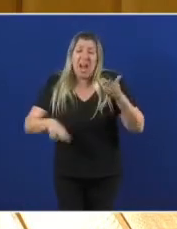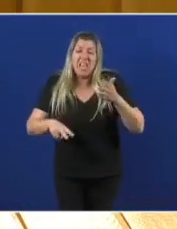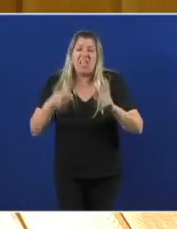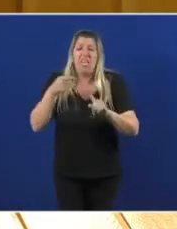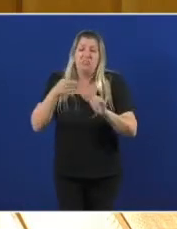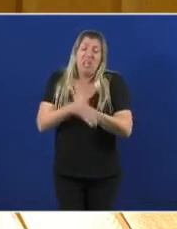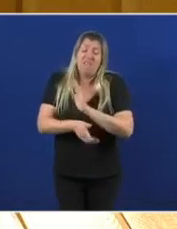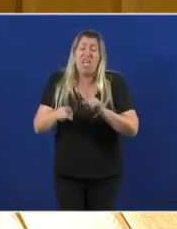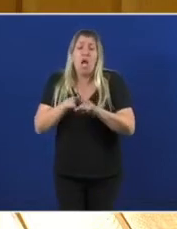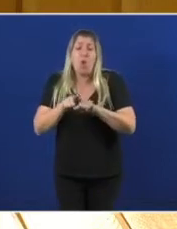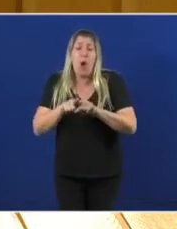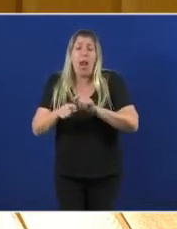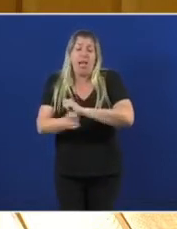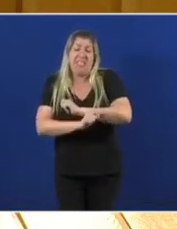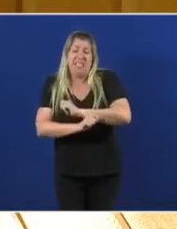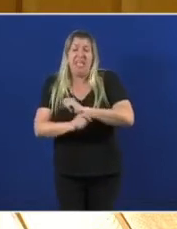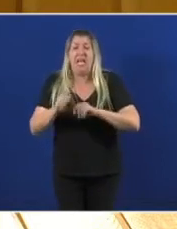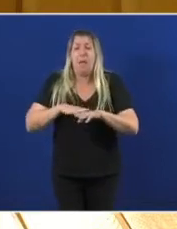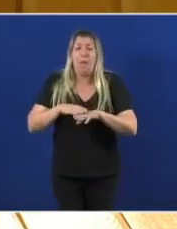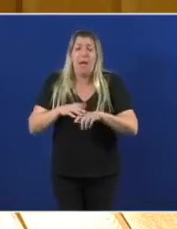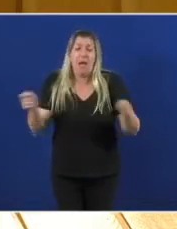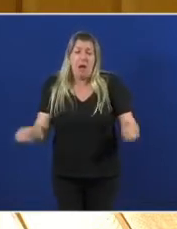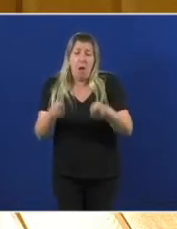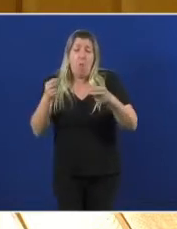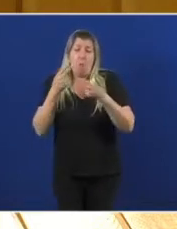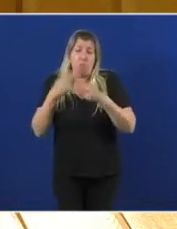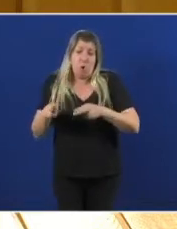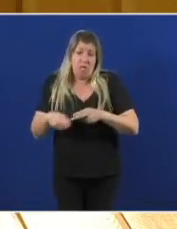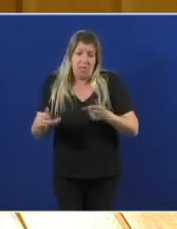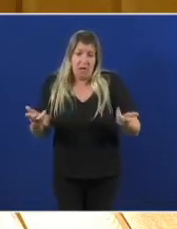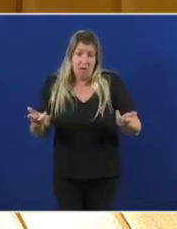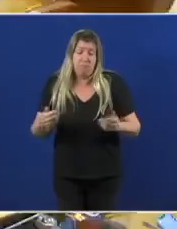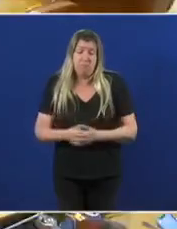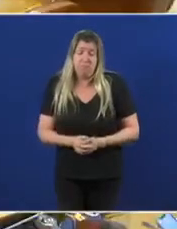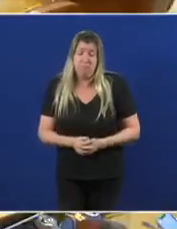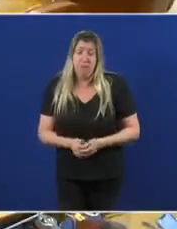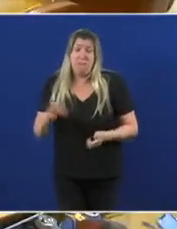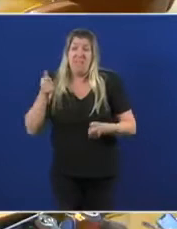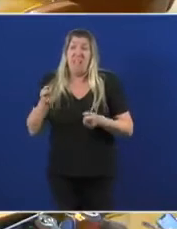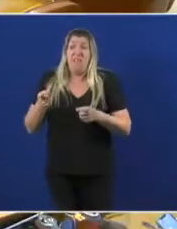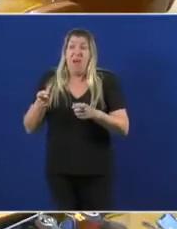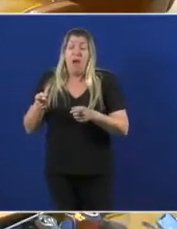do PP e dos lobbies económicos amigos do Partido Popular e